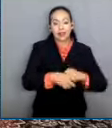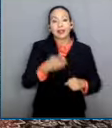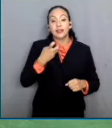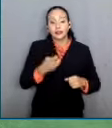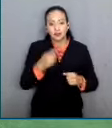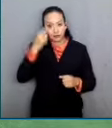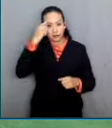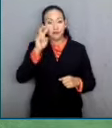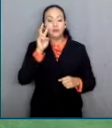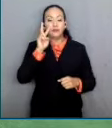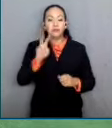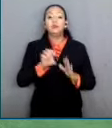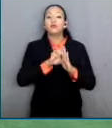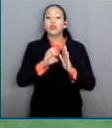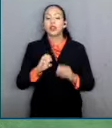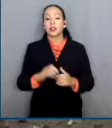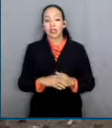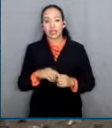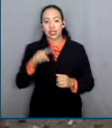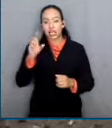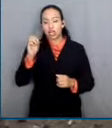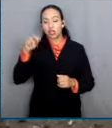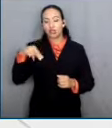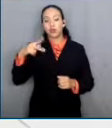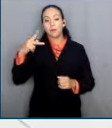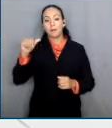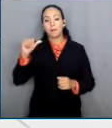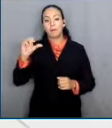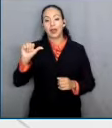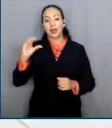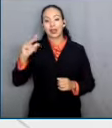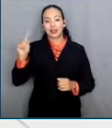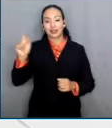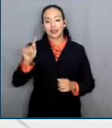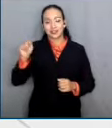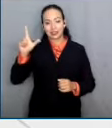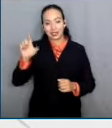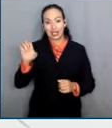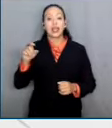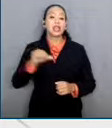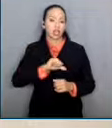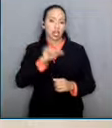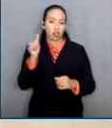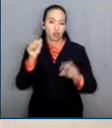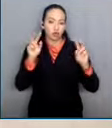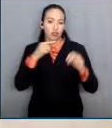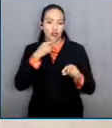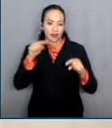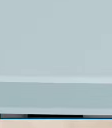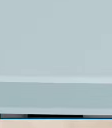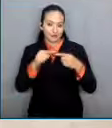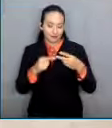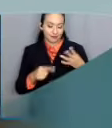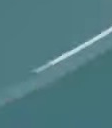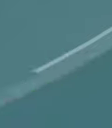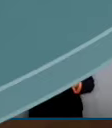Sonpax, Tletec, Pile y otros. Para el canal del Poder Judicial de la Federación Lorena Sánchez Cabrera.